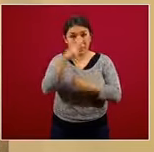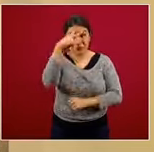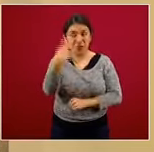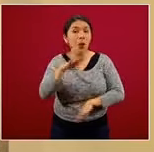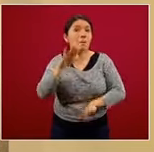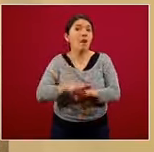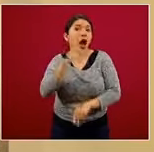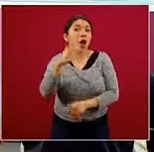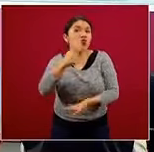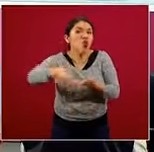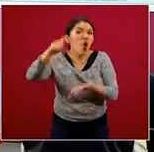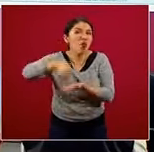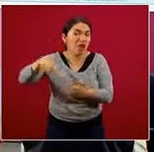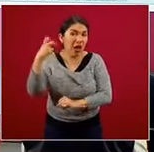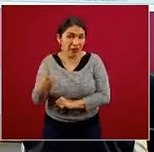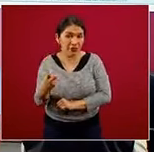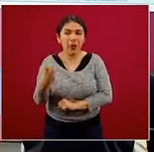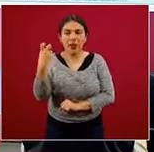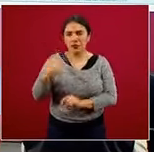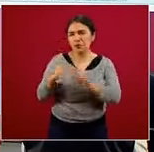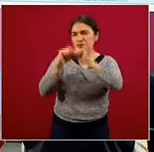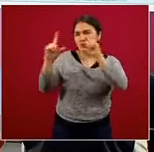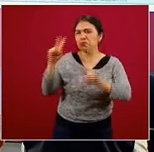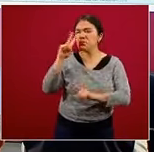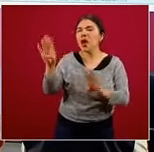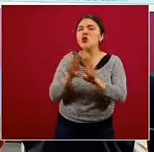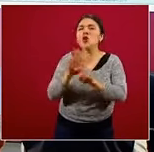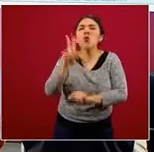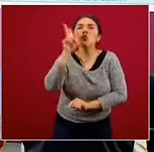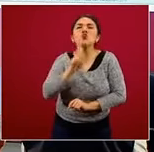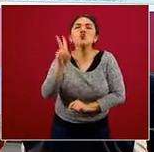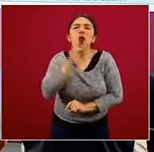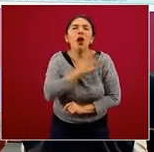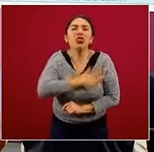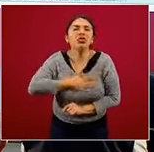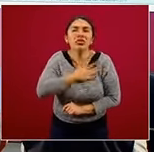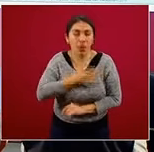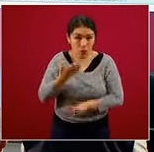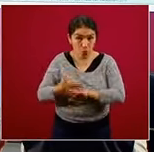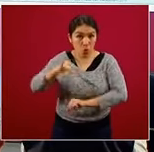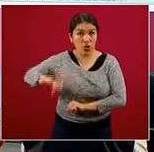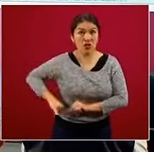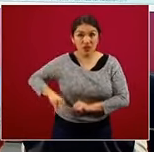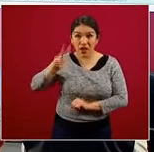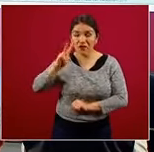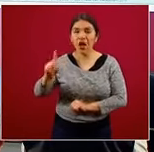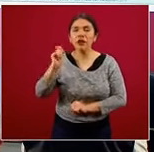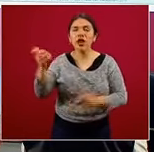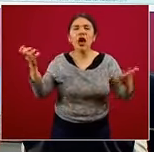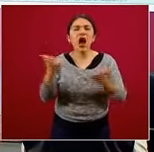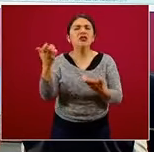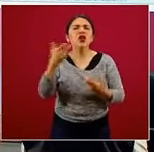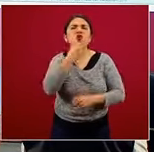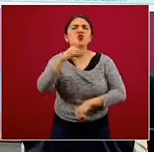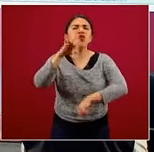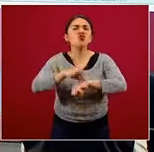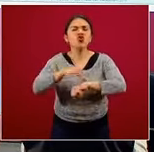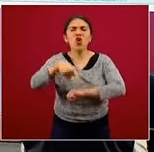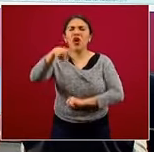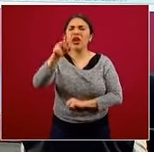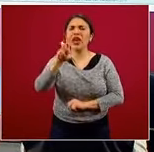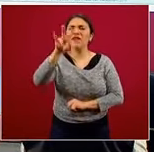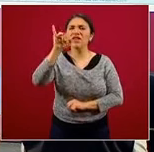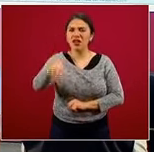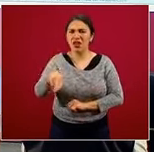mayor consumo. Y aquí les presento un experimento muy interesante que lo realizó un doctor, Kevin